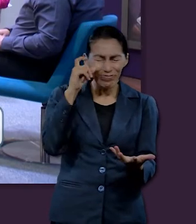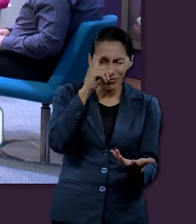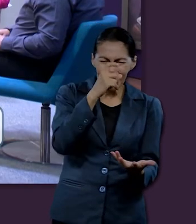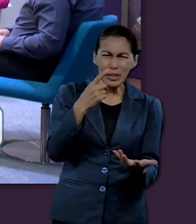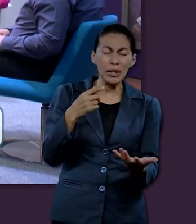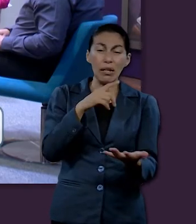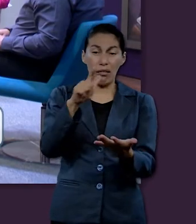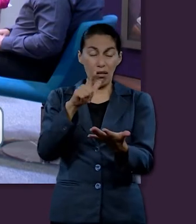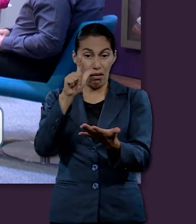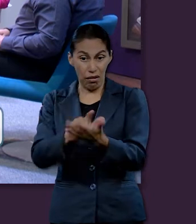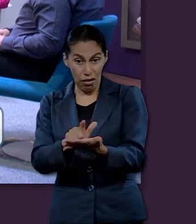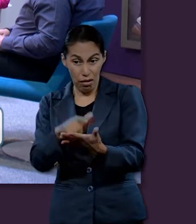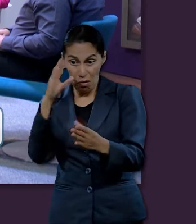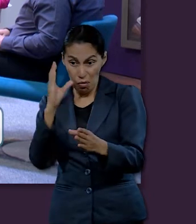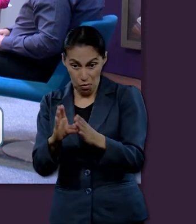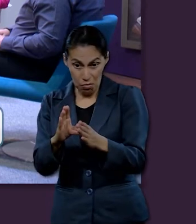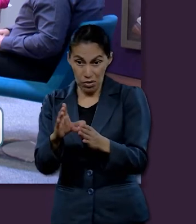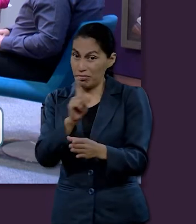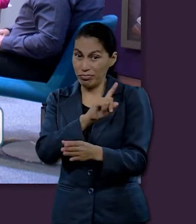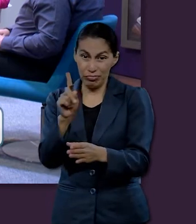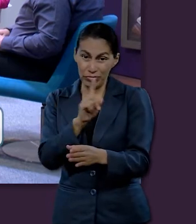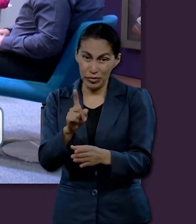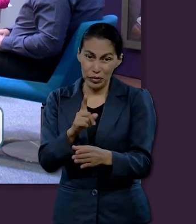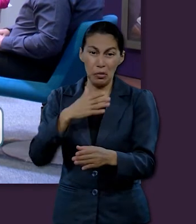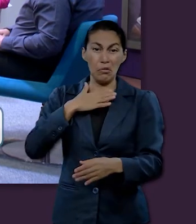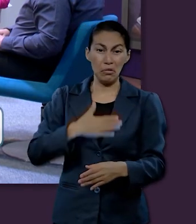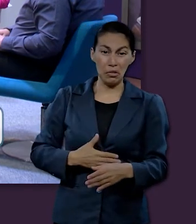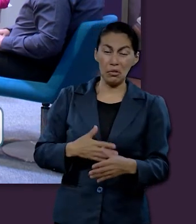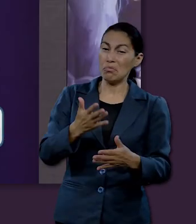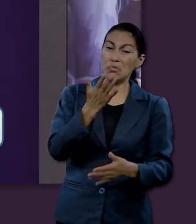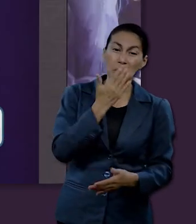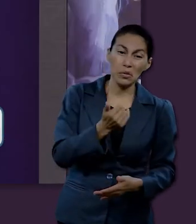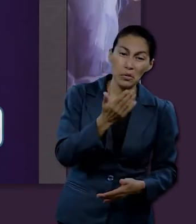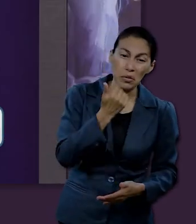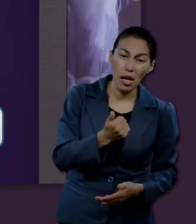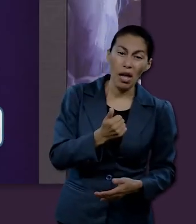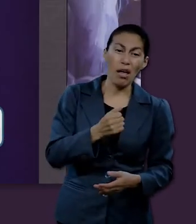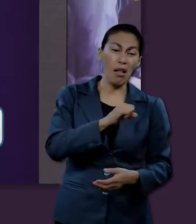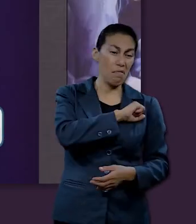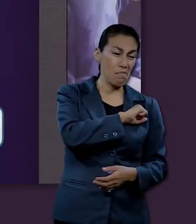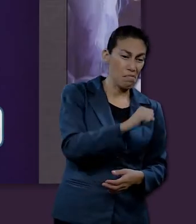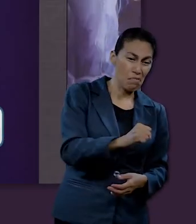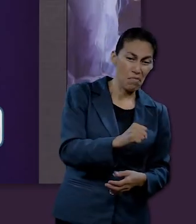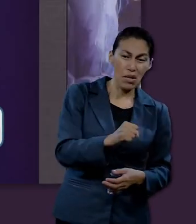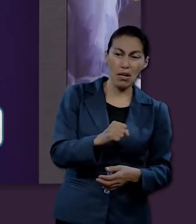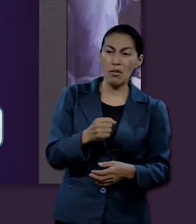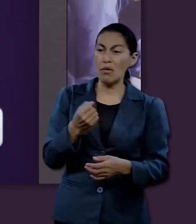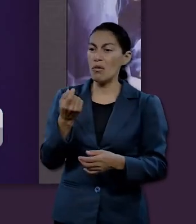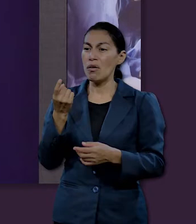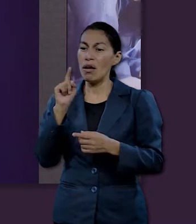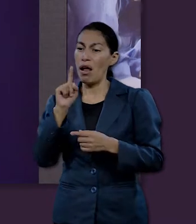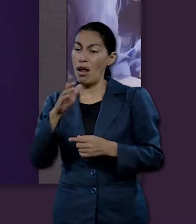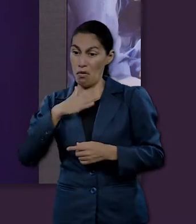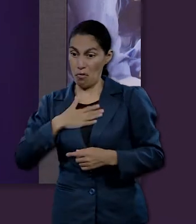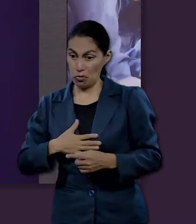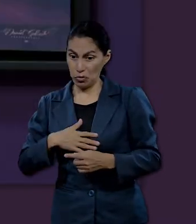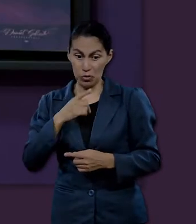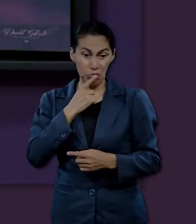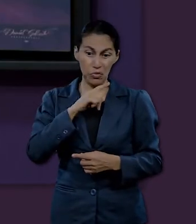tanto, se entorpece la ley y no se da curso a la justicia. El impío acusa al justo y las sentencias